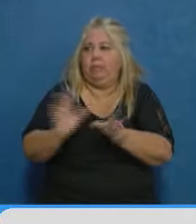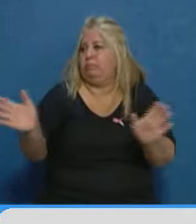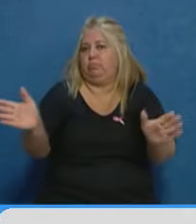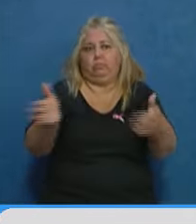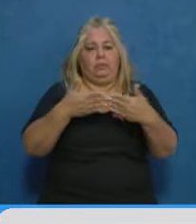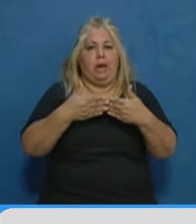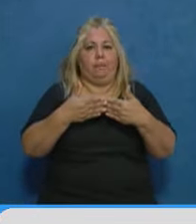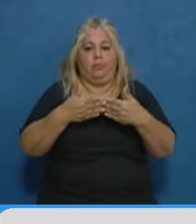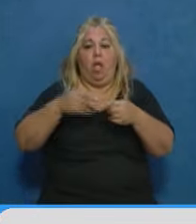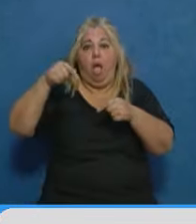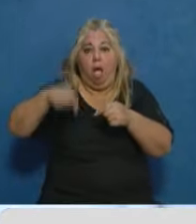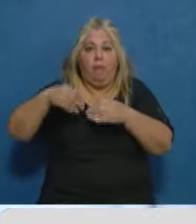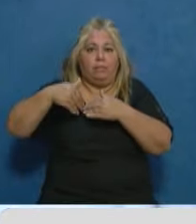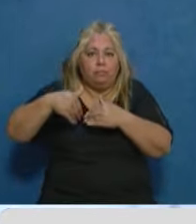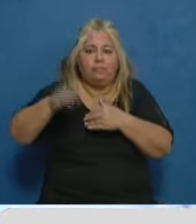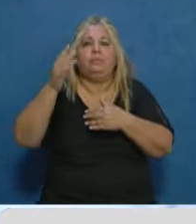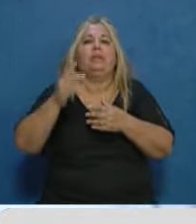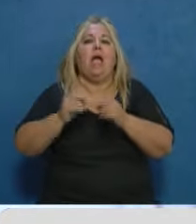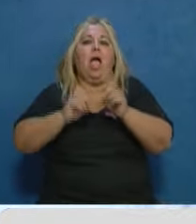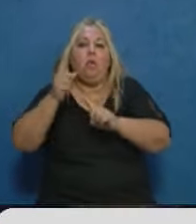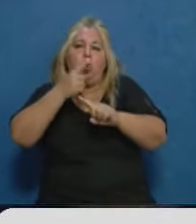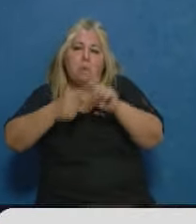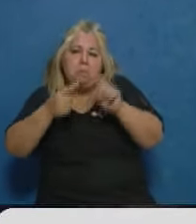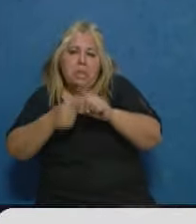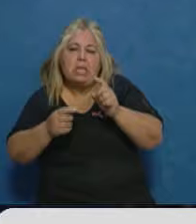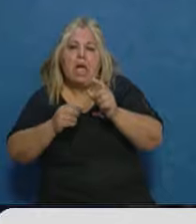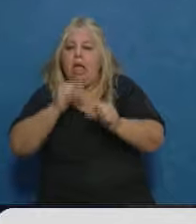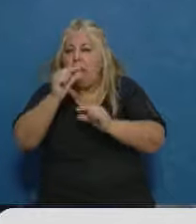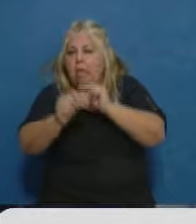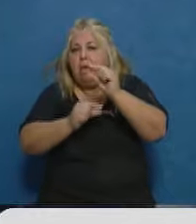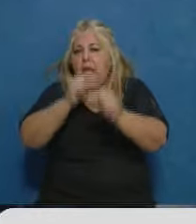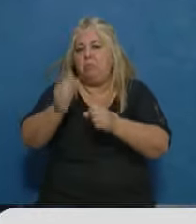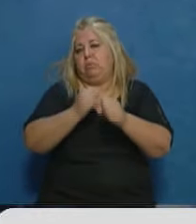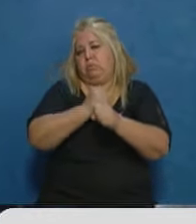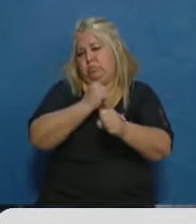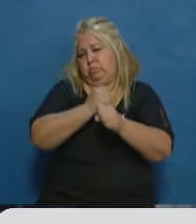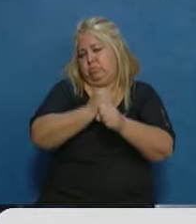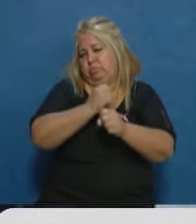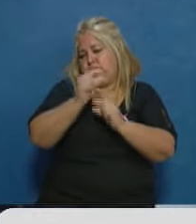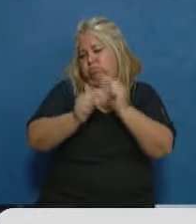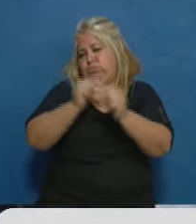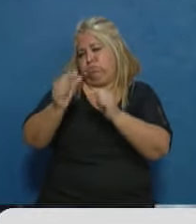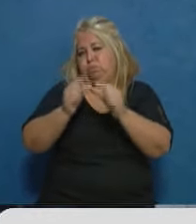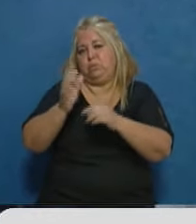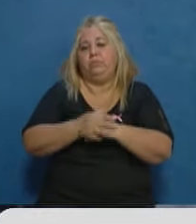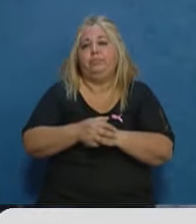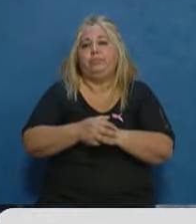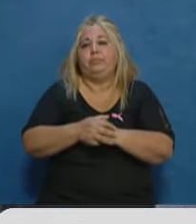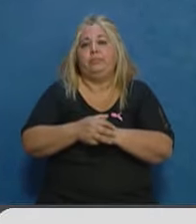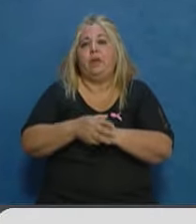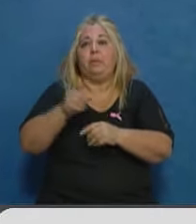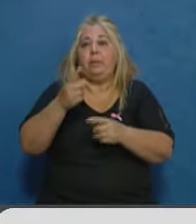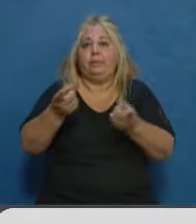actividades que volvieron. Lo hacen a media máquina, es cierto. Algunas han mostrado cierta recuperación, pero ahí se necesitan tener